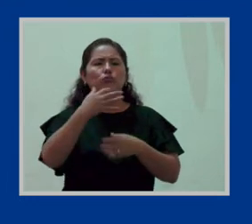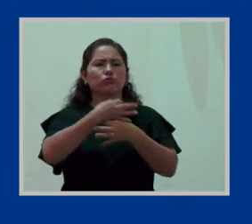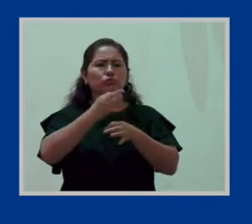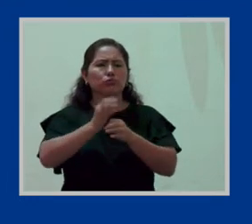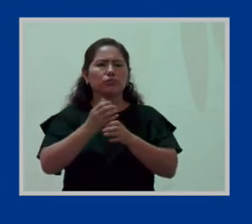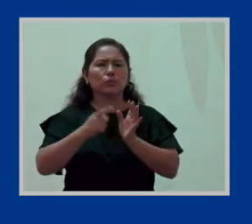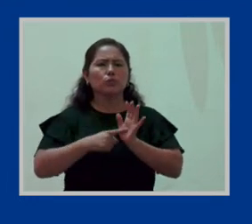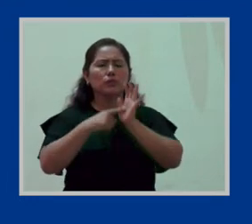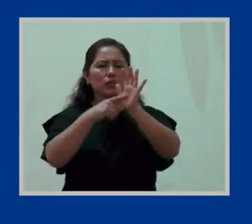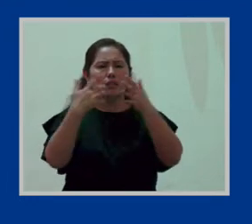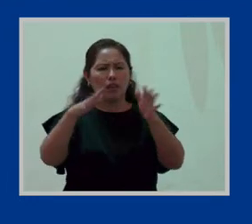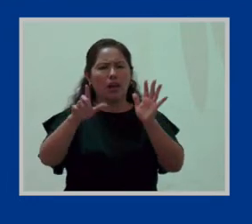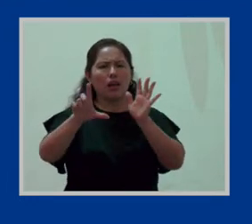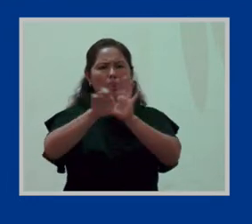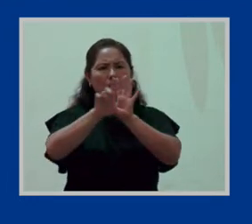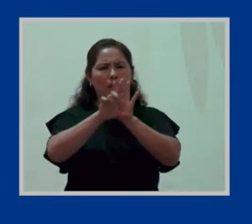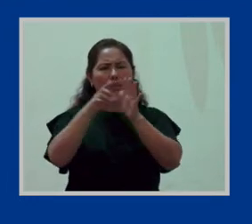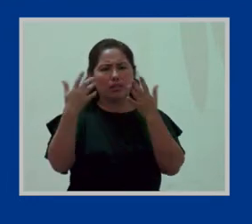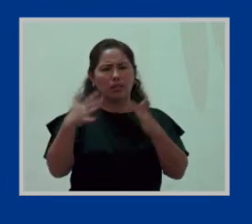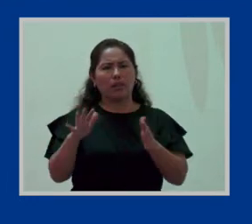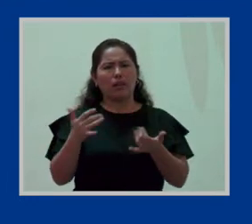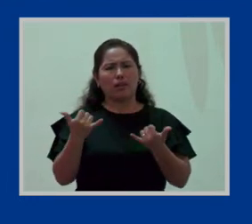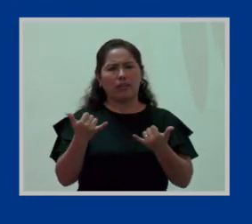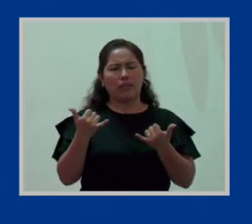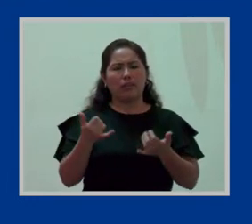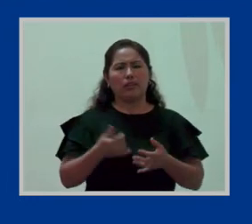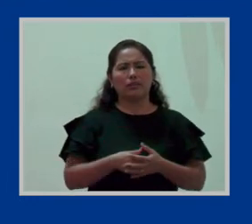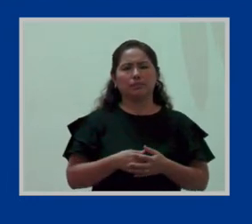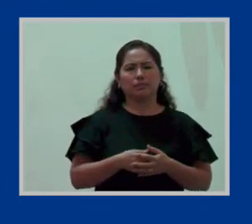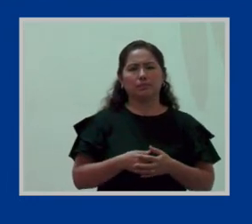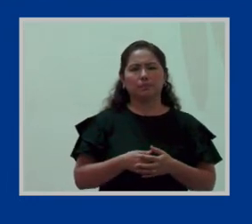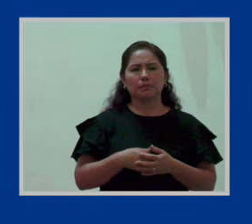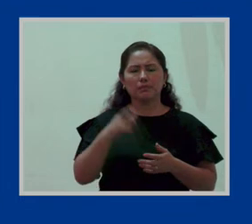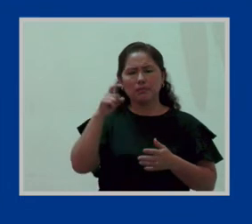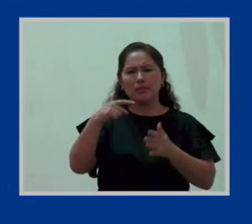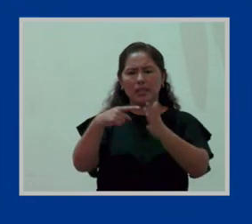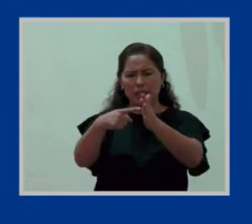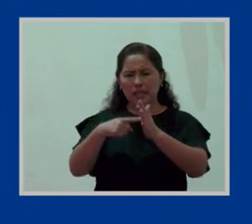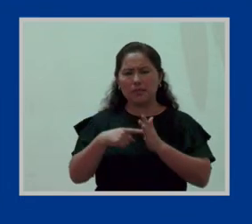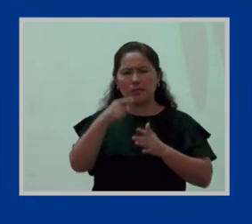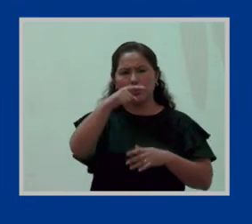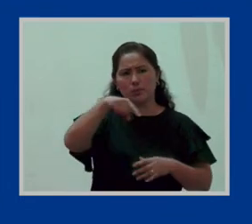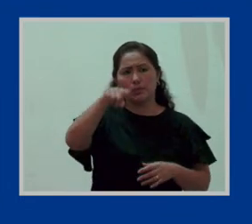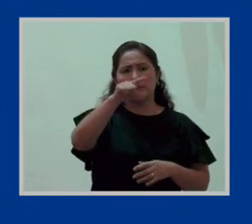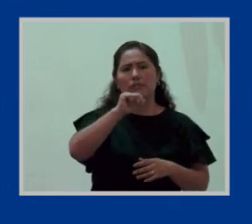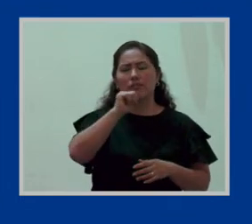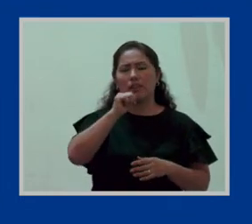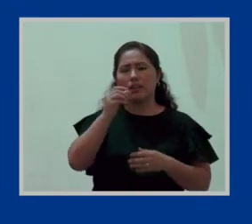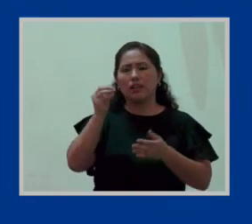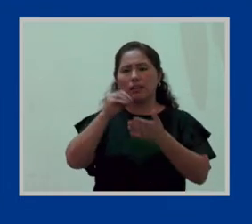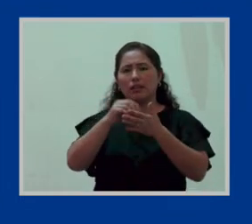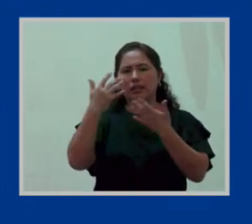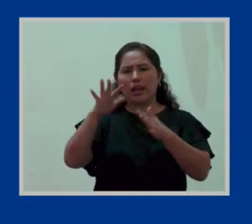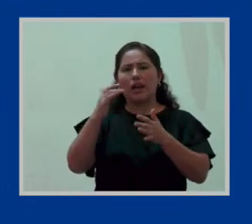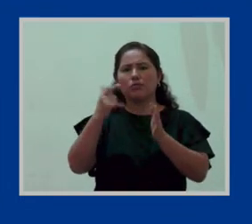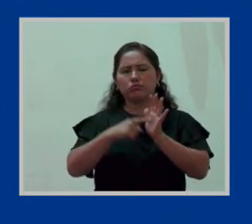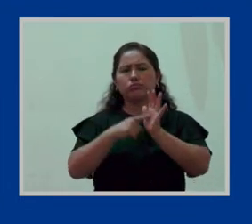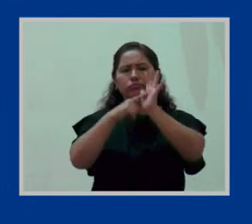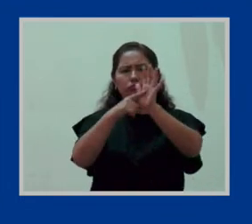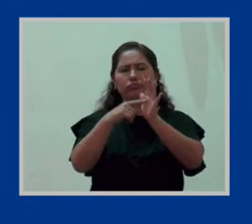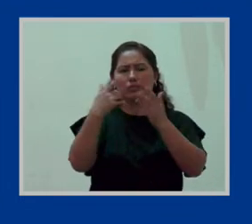esta ley ya se encuentra vigente. Bien. No está sujeta a que se dé el reglamento para que entre en vigencia. Ya está vigente.